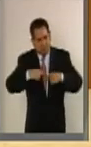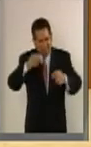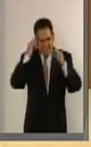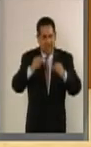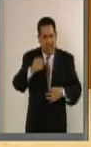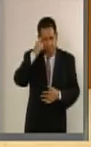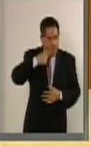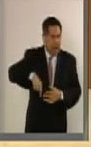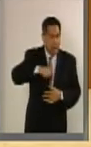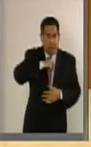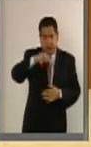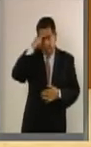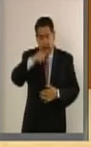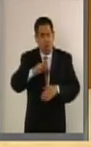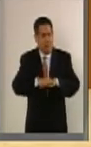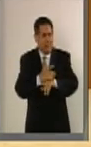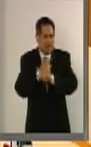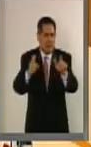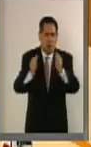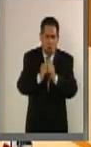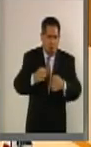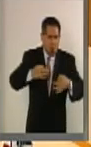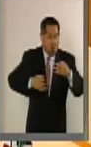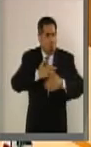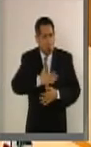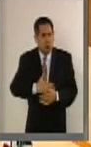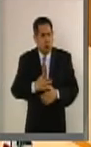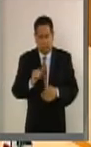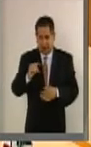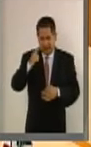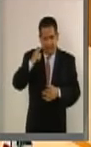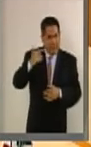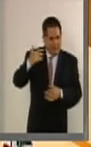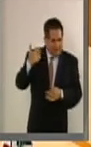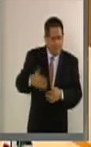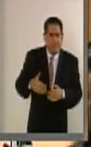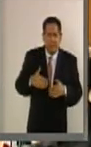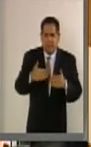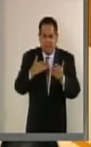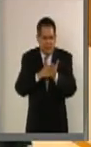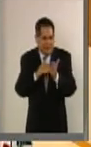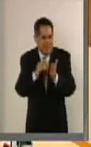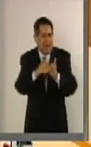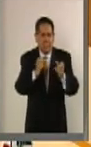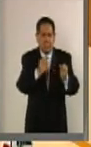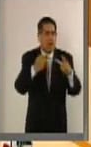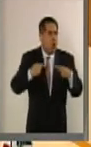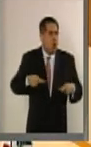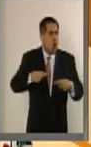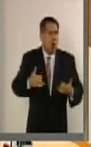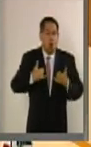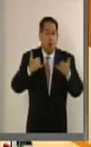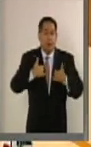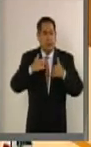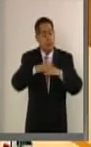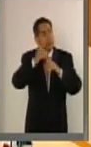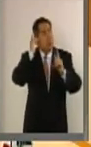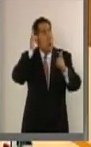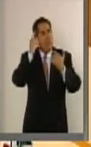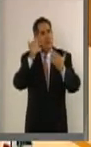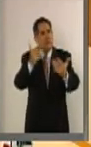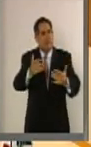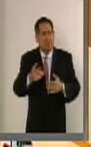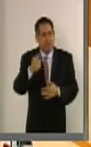un México libre y justo que ya miles y miles, sobre todo los jóvenes que nos llenan de esperanza,